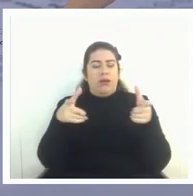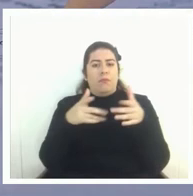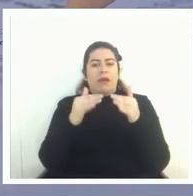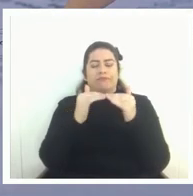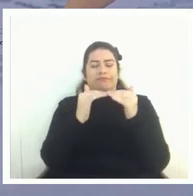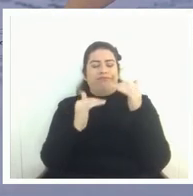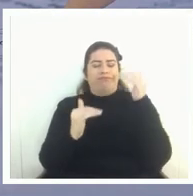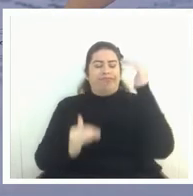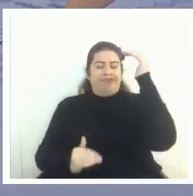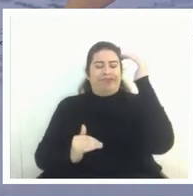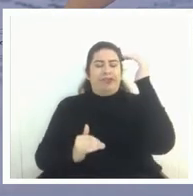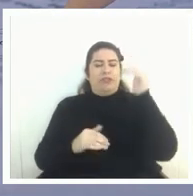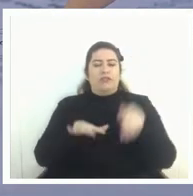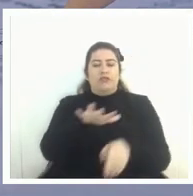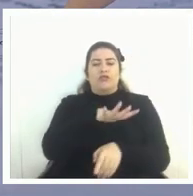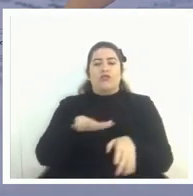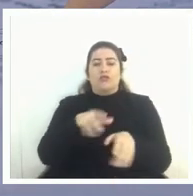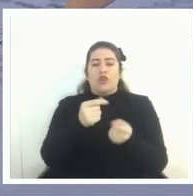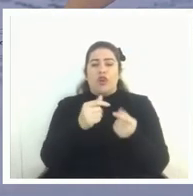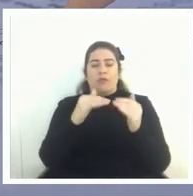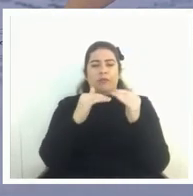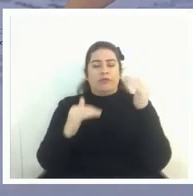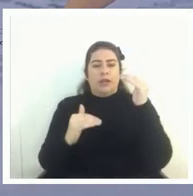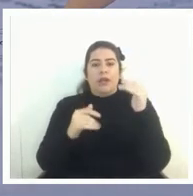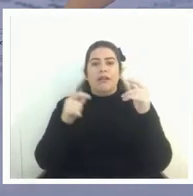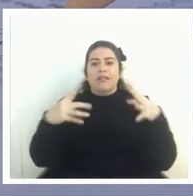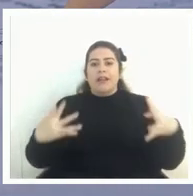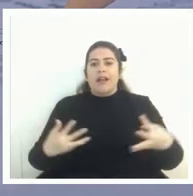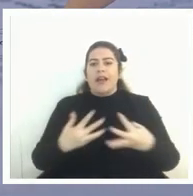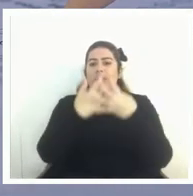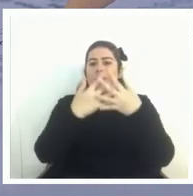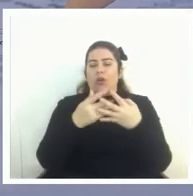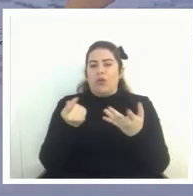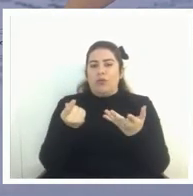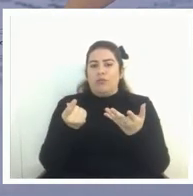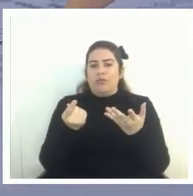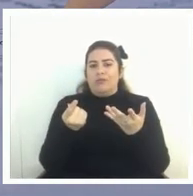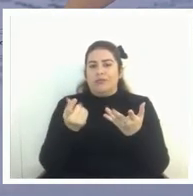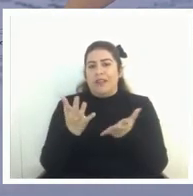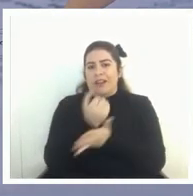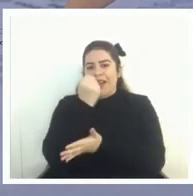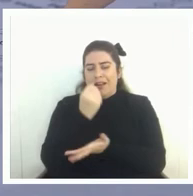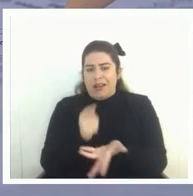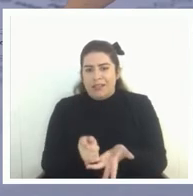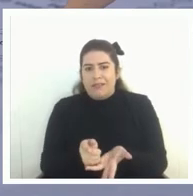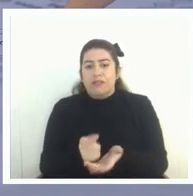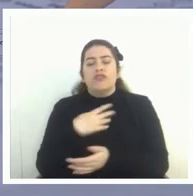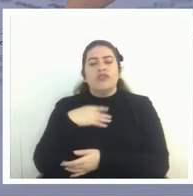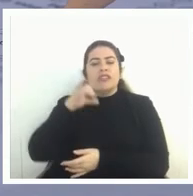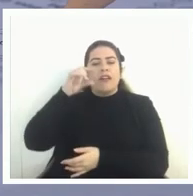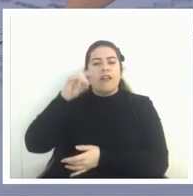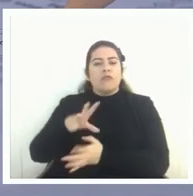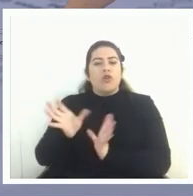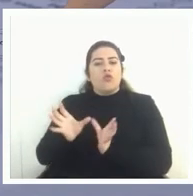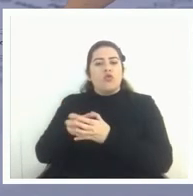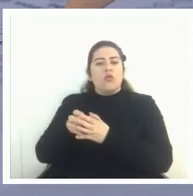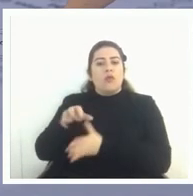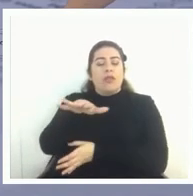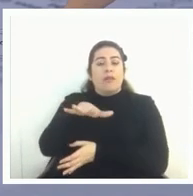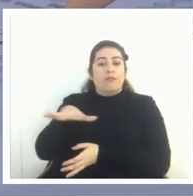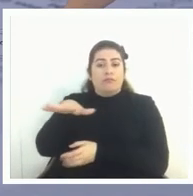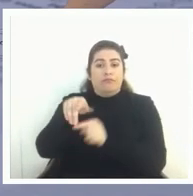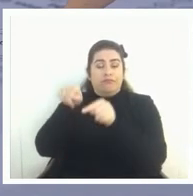tenían que ver con esa cobertura curricular nosotros sabíamos que había un sector de la población a los que